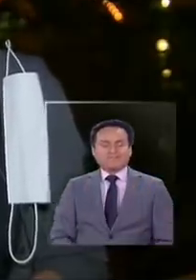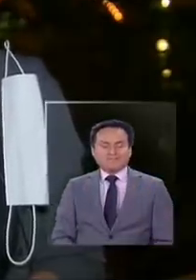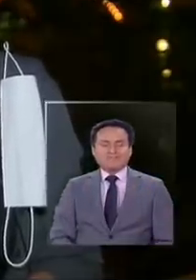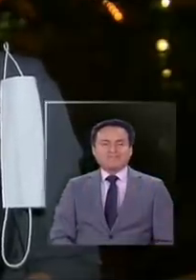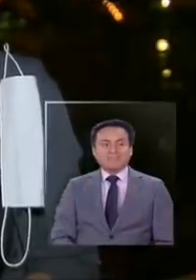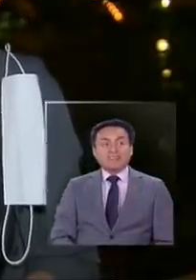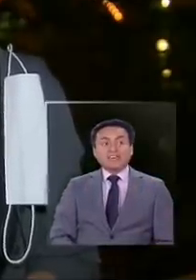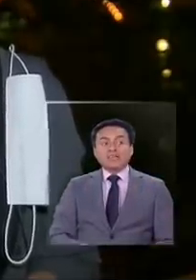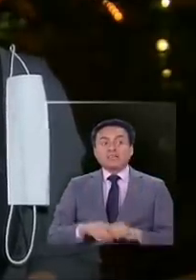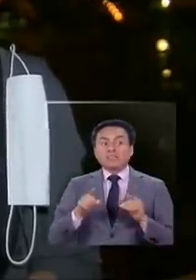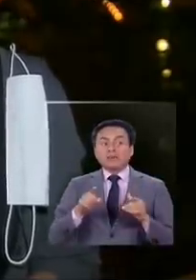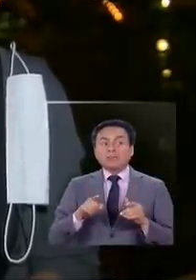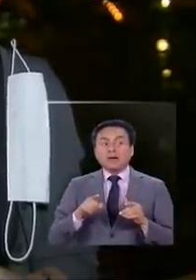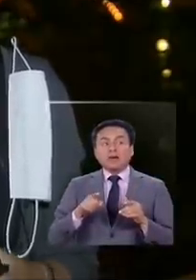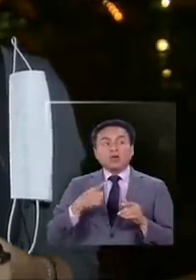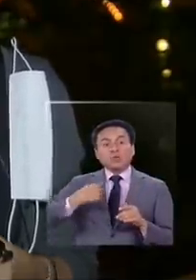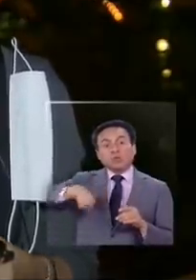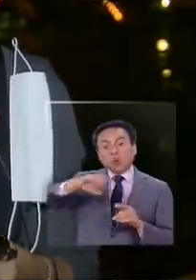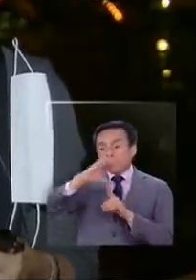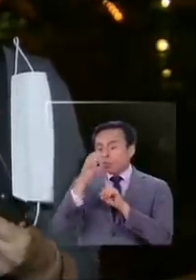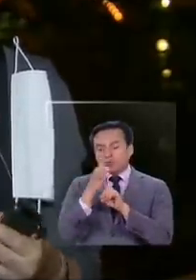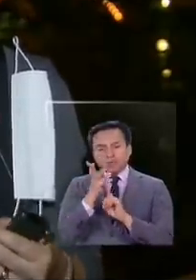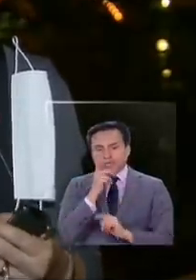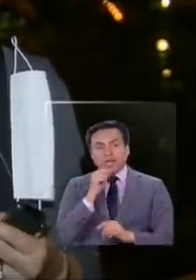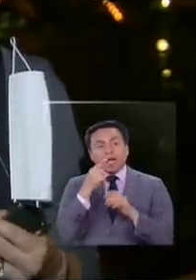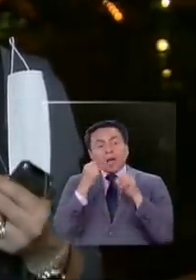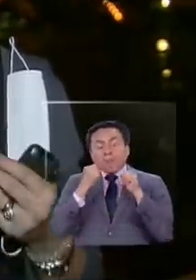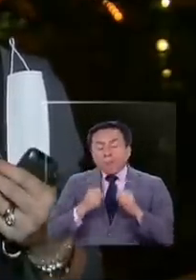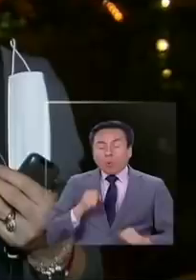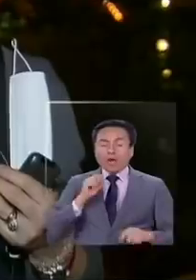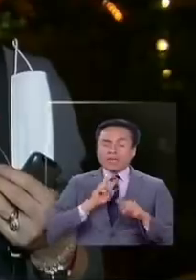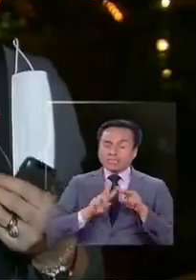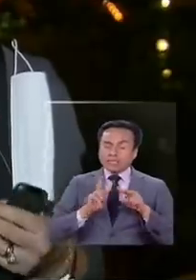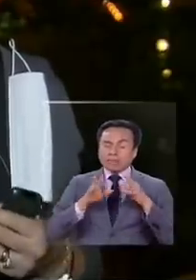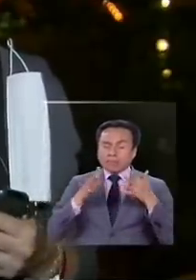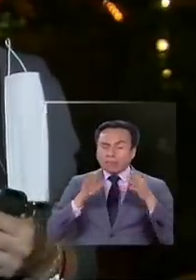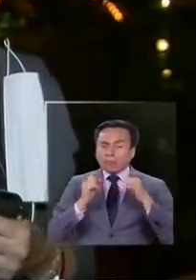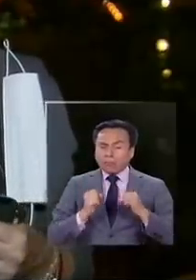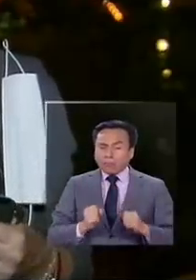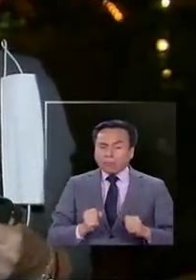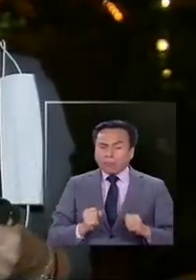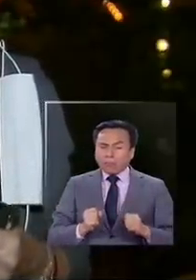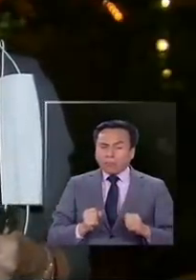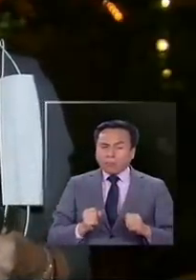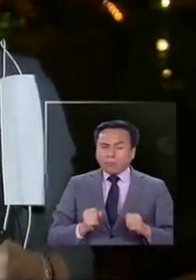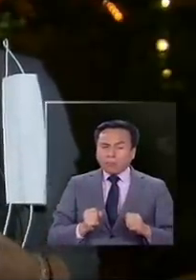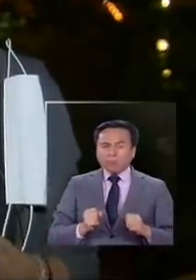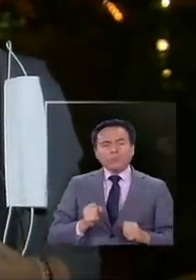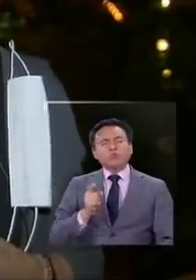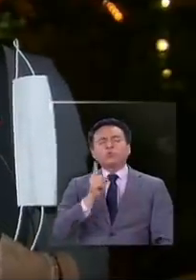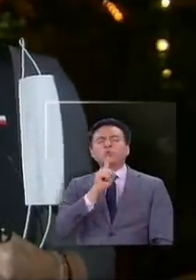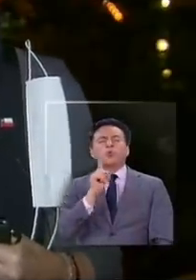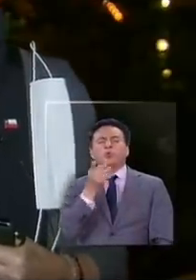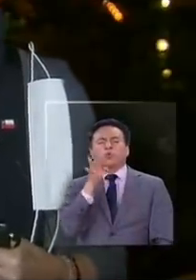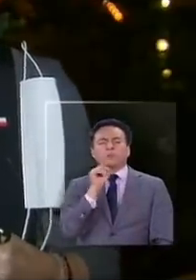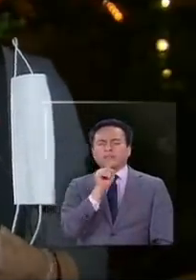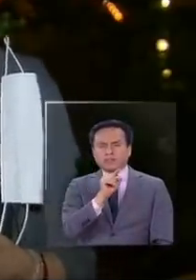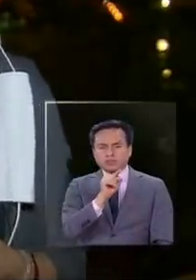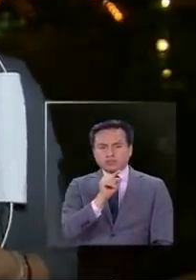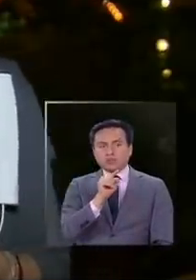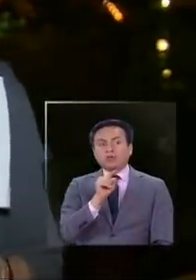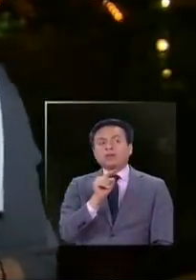No está en nuestra cultura, no está en nuestra cultura. Se puede hacer el... No, no, no solo eso.